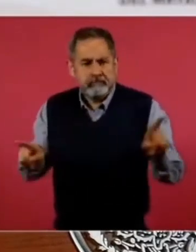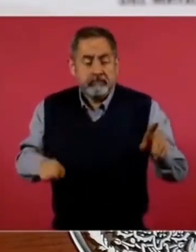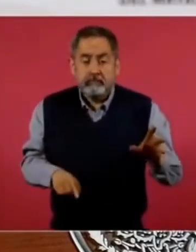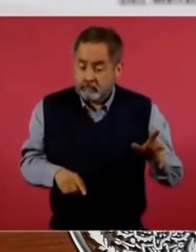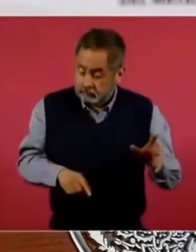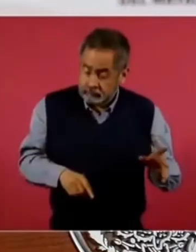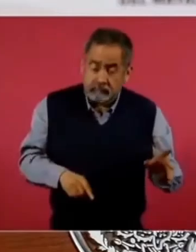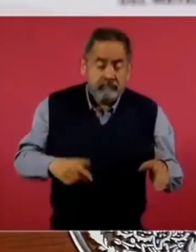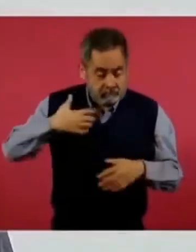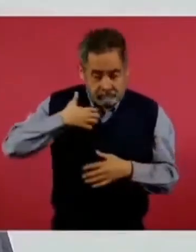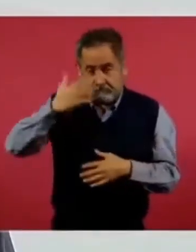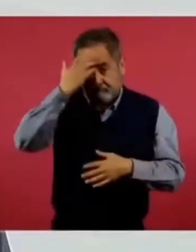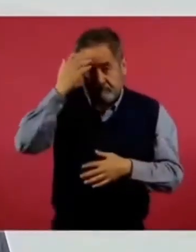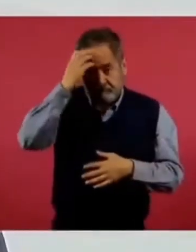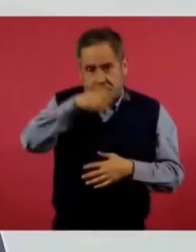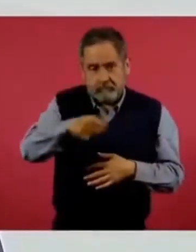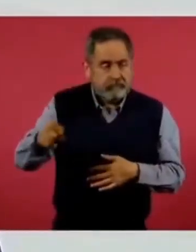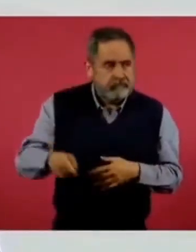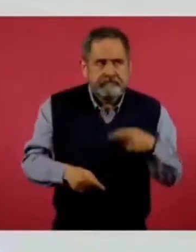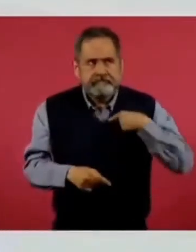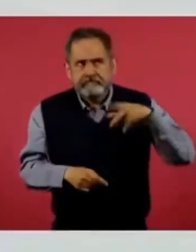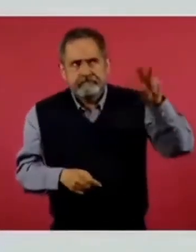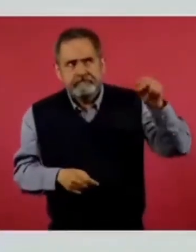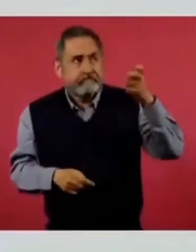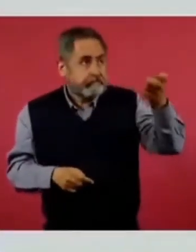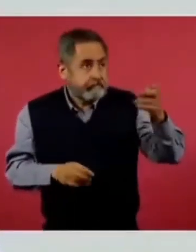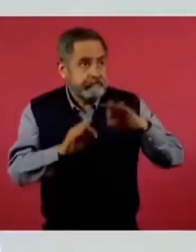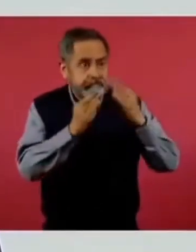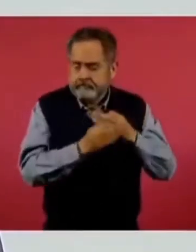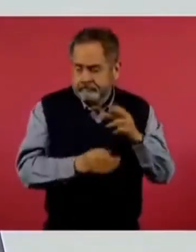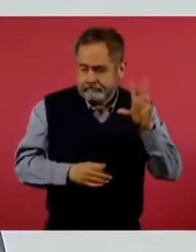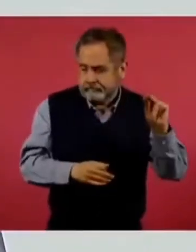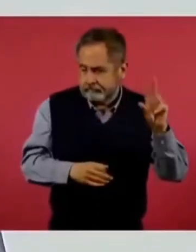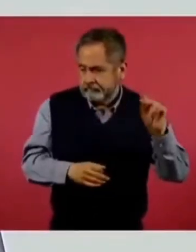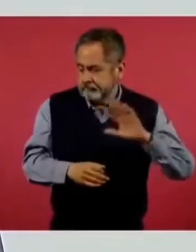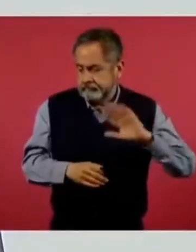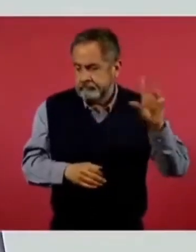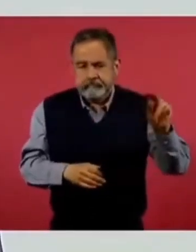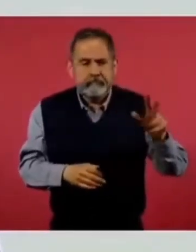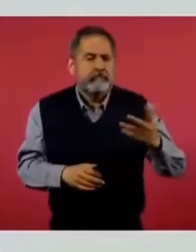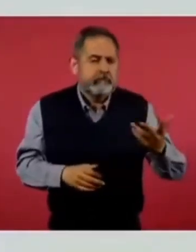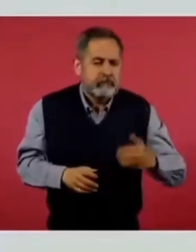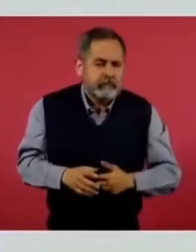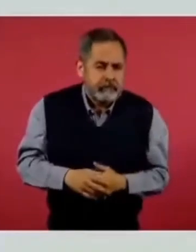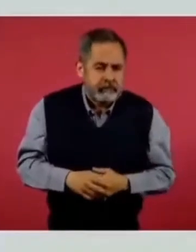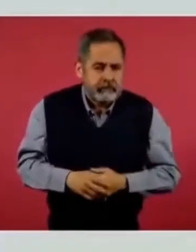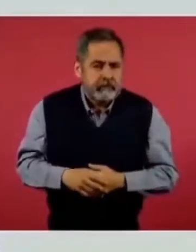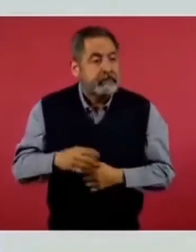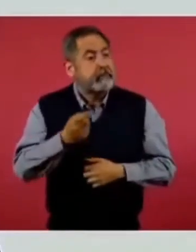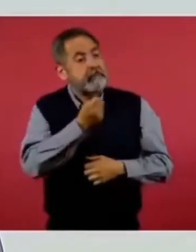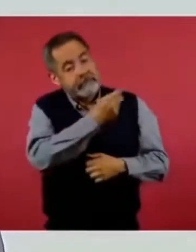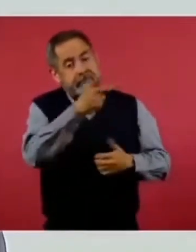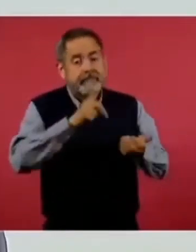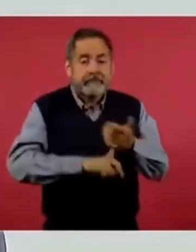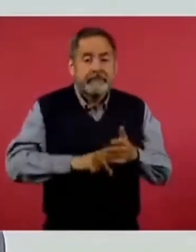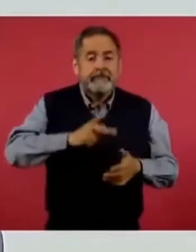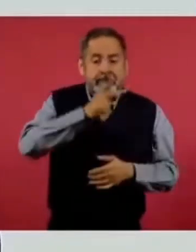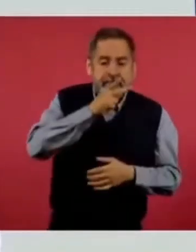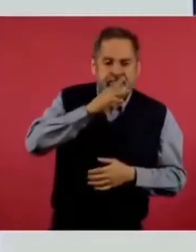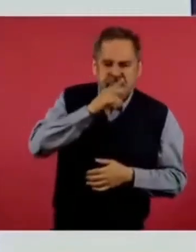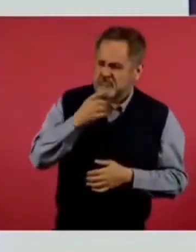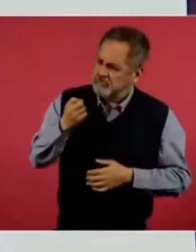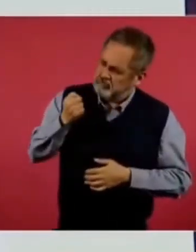y dicen no, ¿no? Y hay muchos papás que son